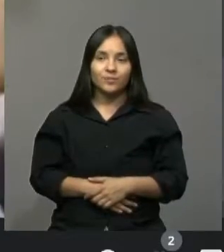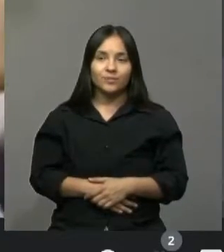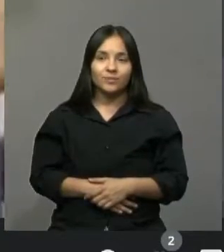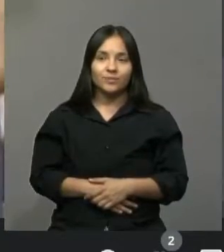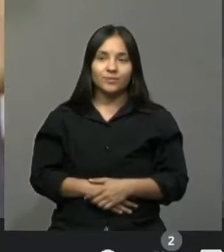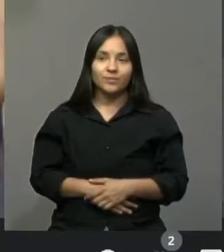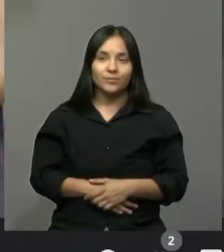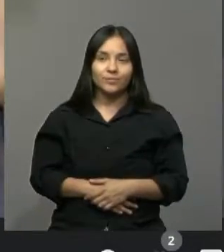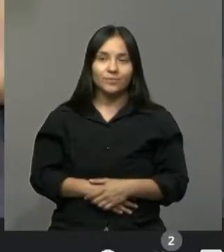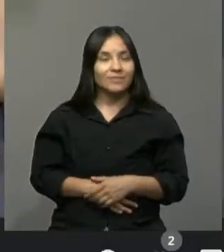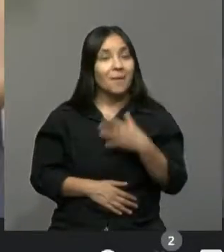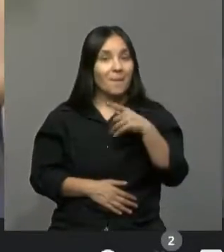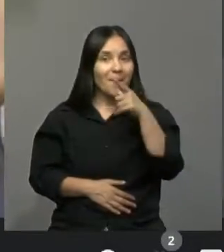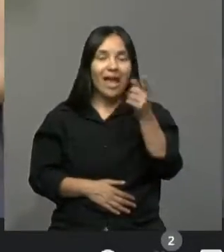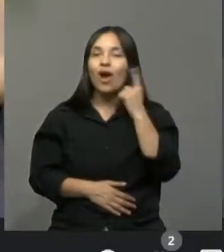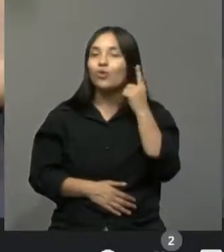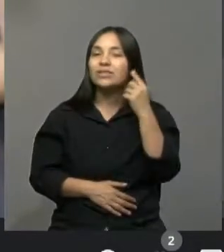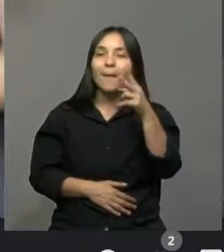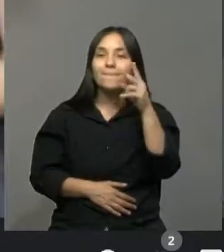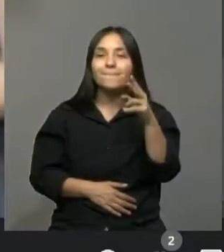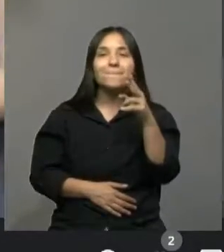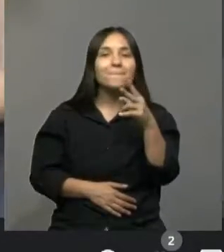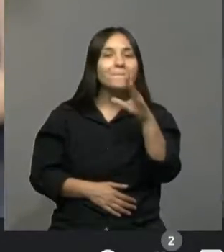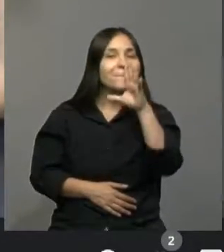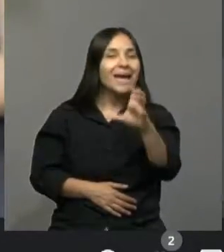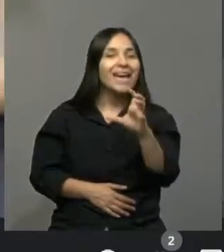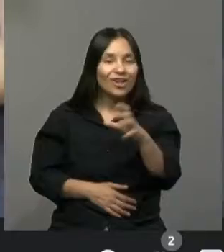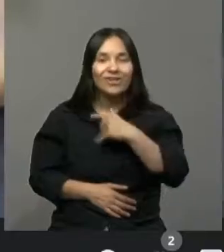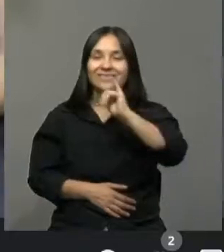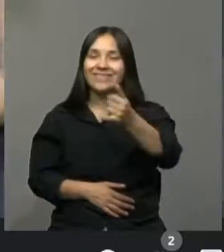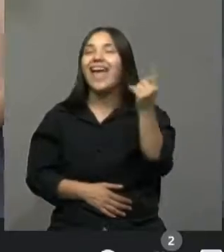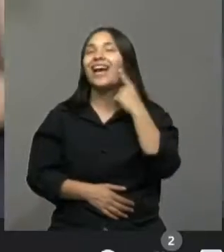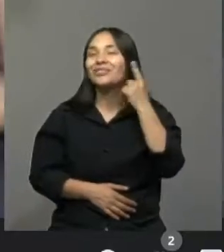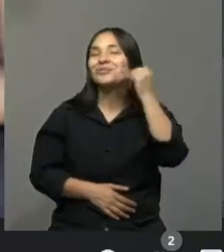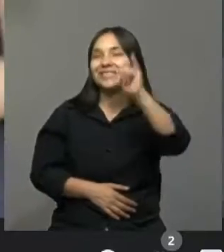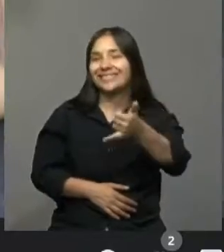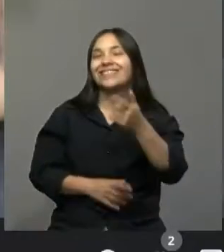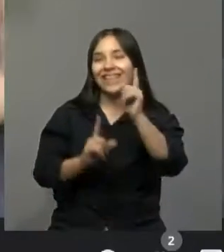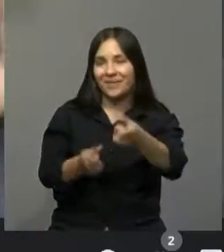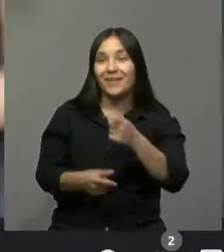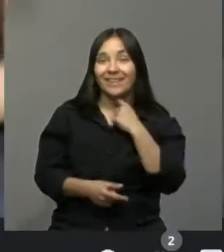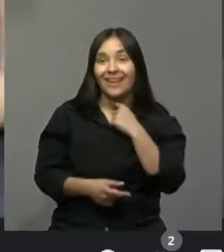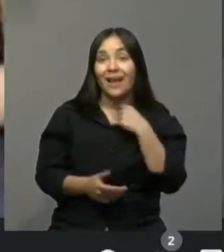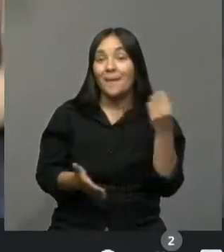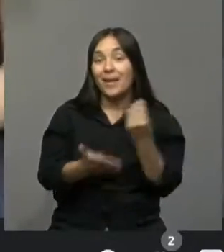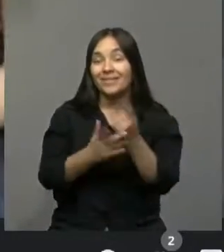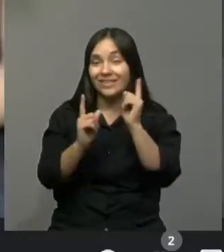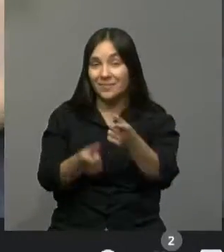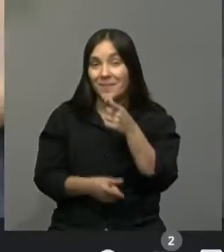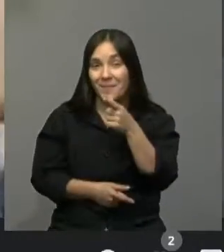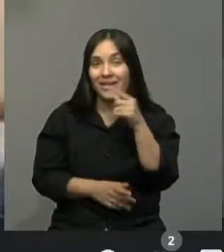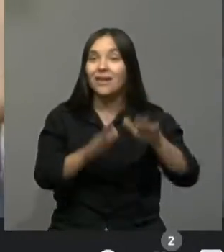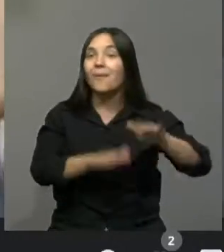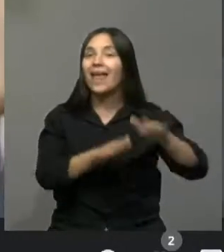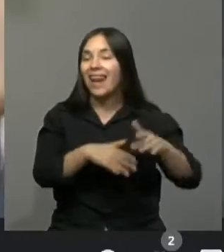Bueno. Ahí están los perros también. Tengo música en el fondo, no sé si escuchan. Muy bien. Están bailando Malambo los perros. Los perros están bailando Malambo.